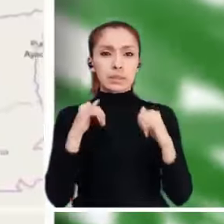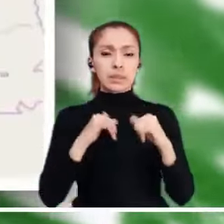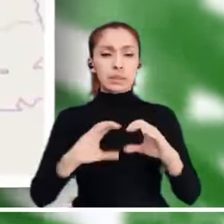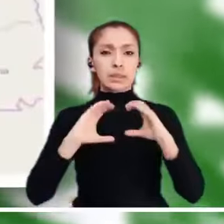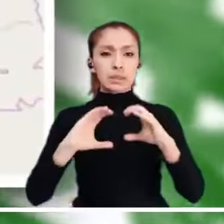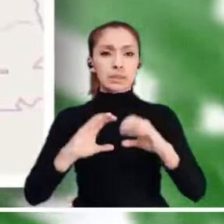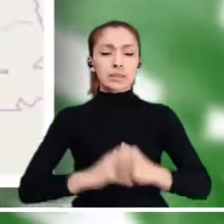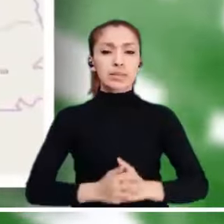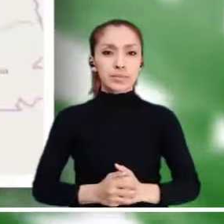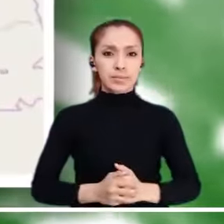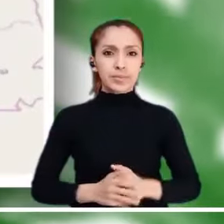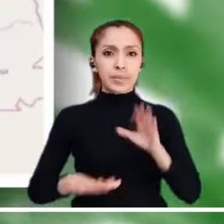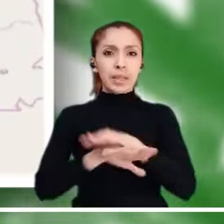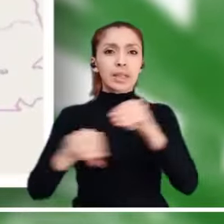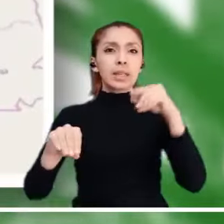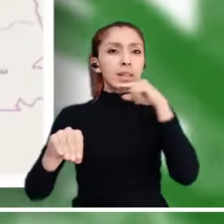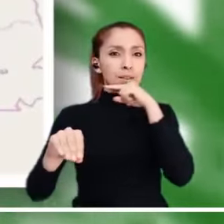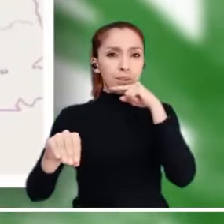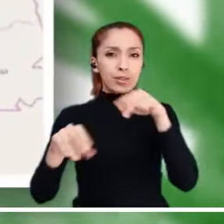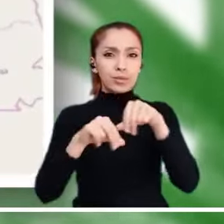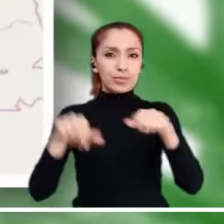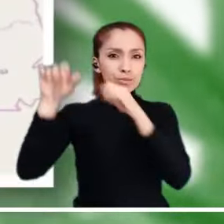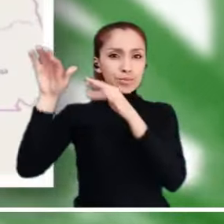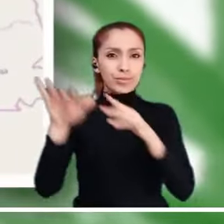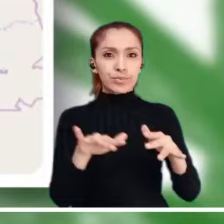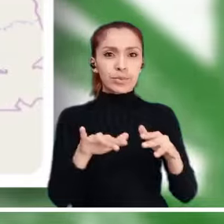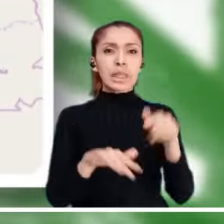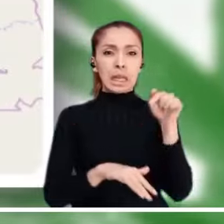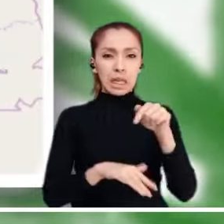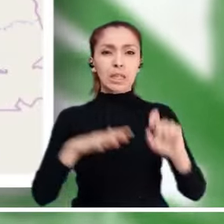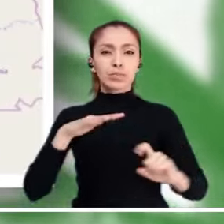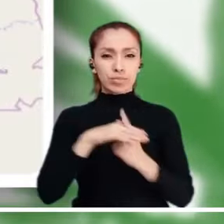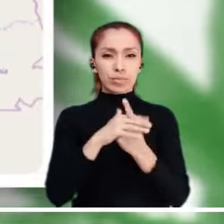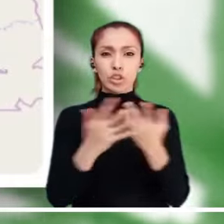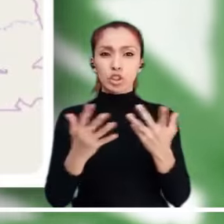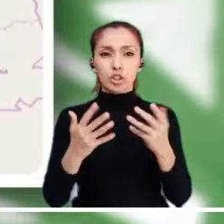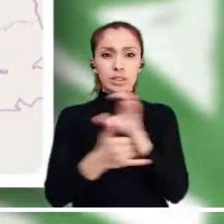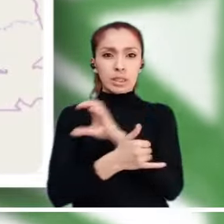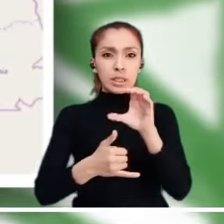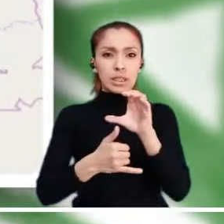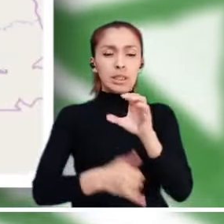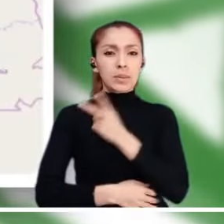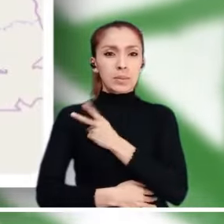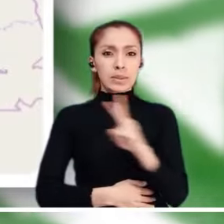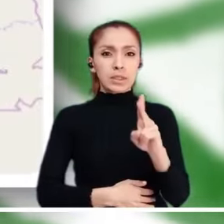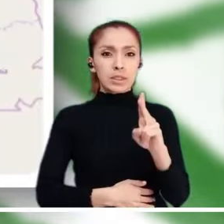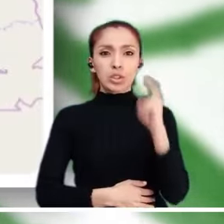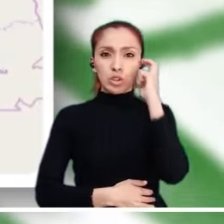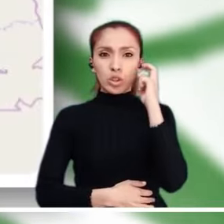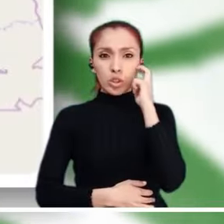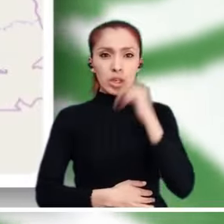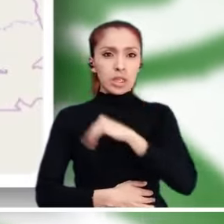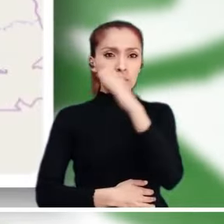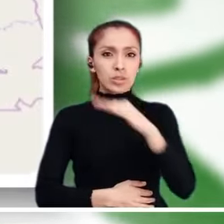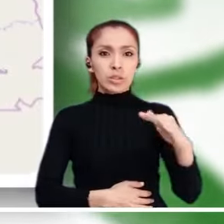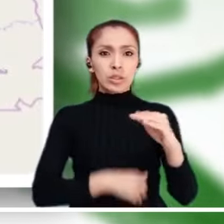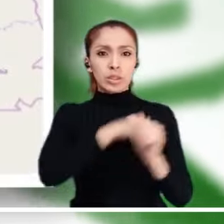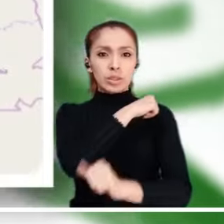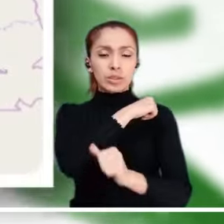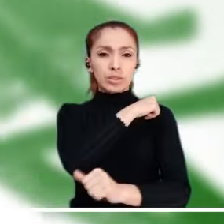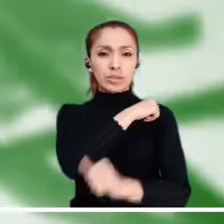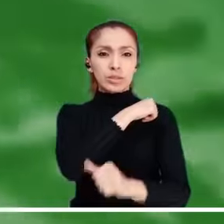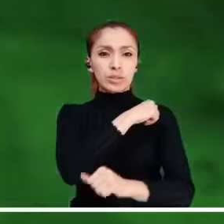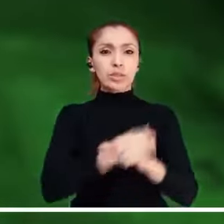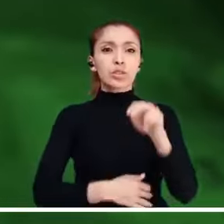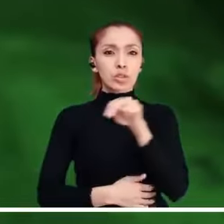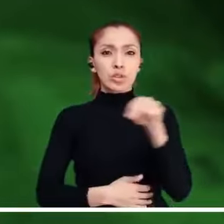la región andina, Meta, Casanare y Caquetá. Alerta roja por los deslizamientos que podrían presentarse en el